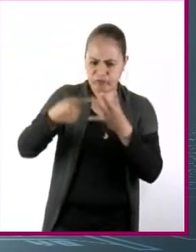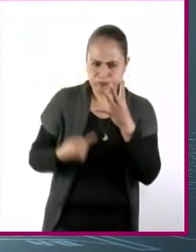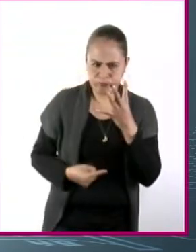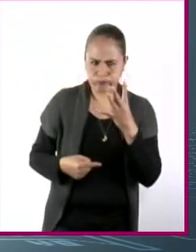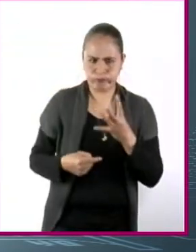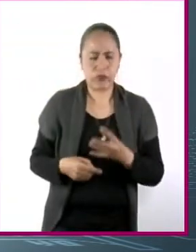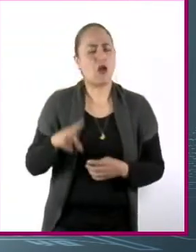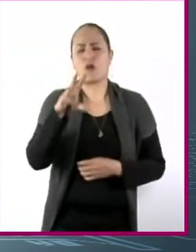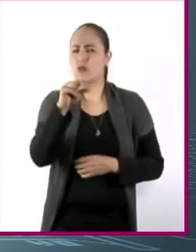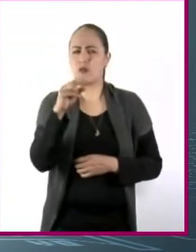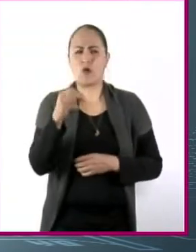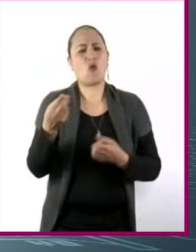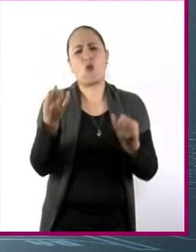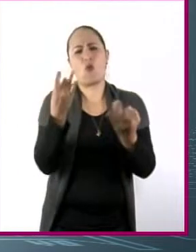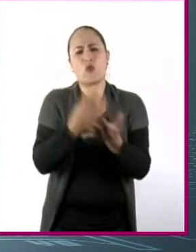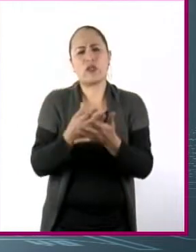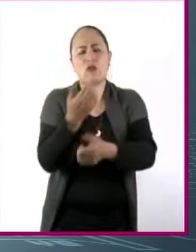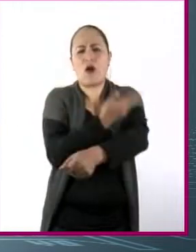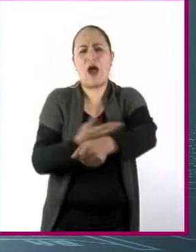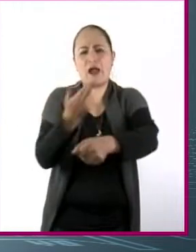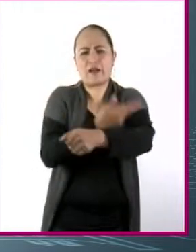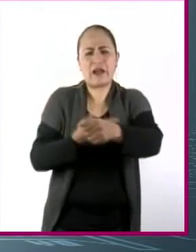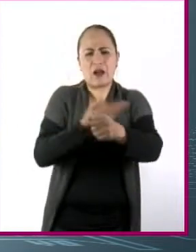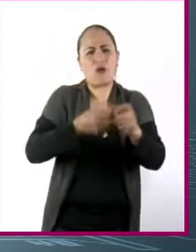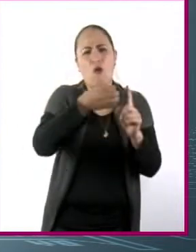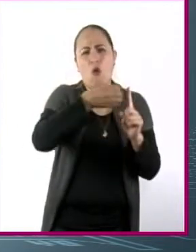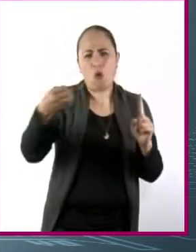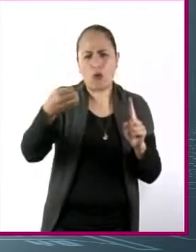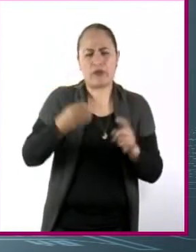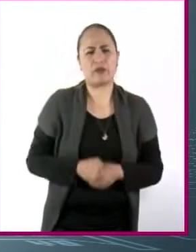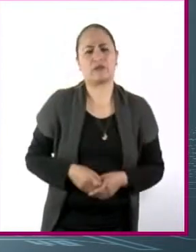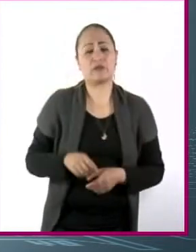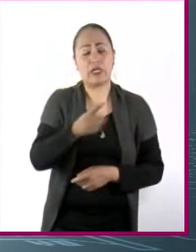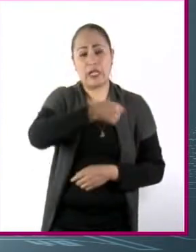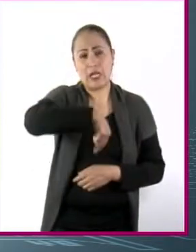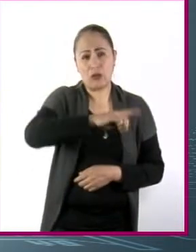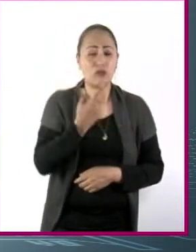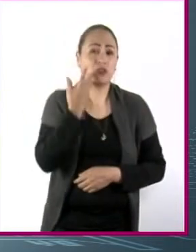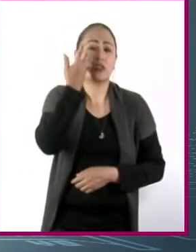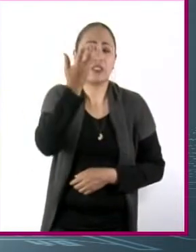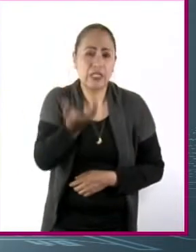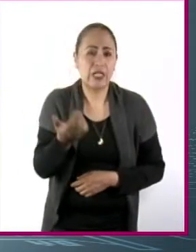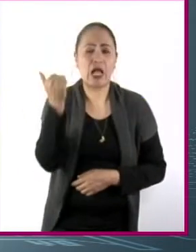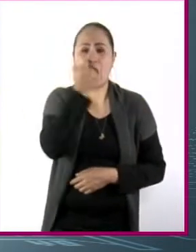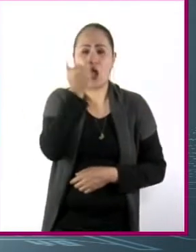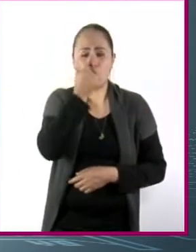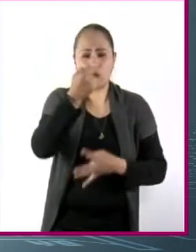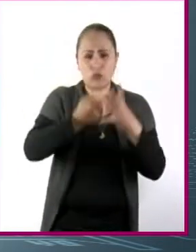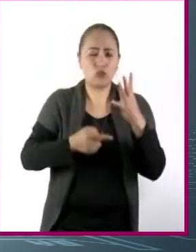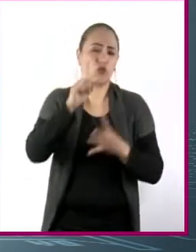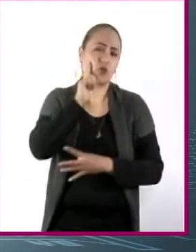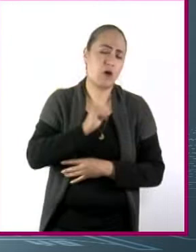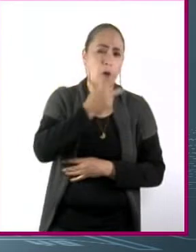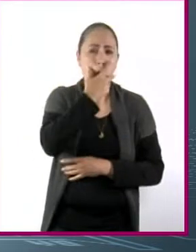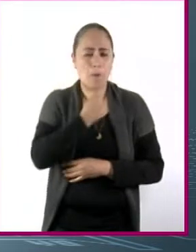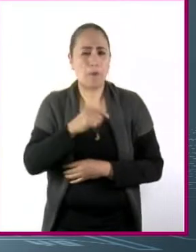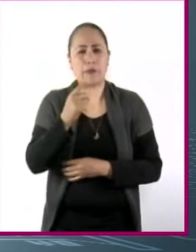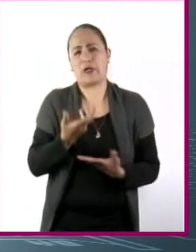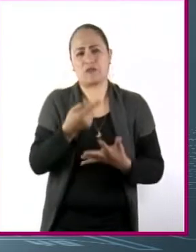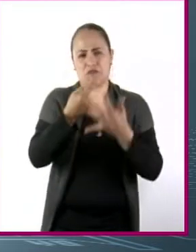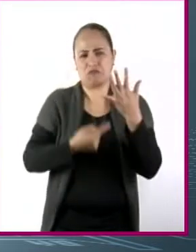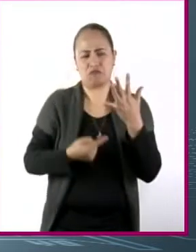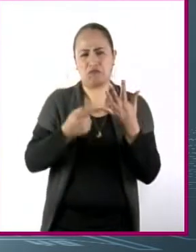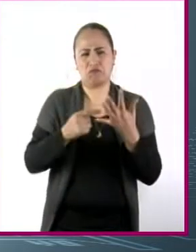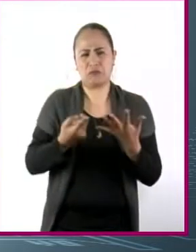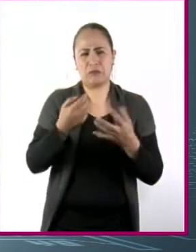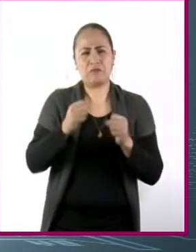facilitadores de la organización estudiantil. Procura en que la población escolar, estudiantes, hombres, mujeres e incluso docentes